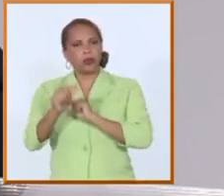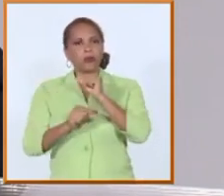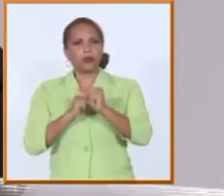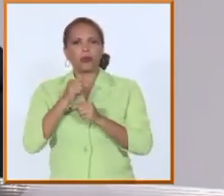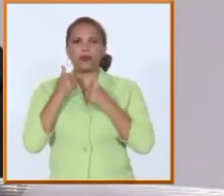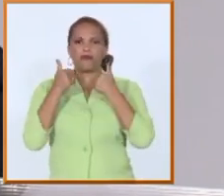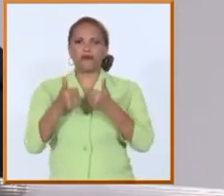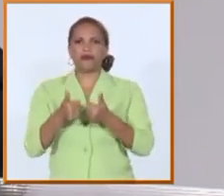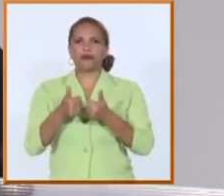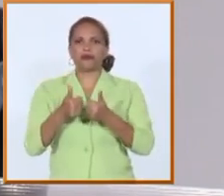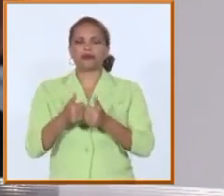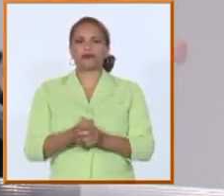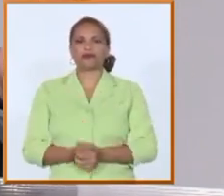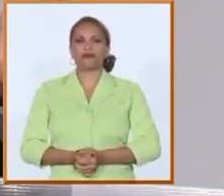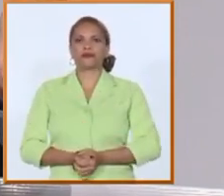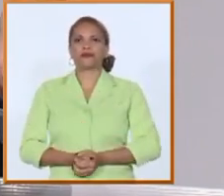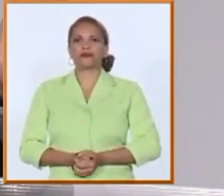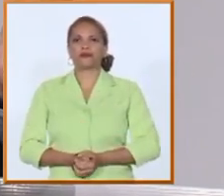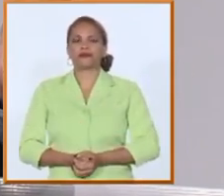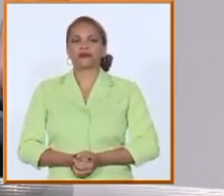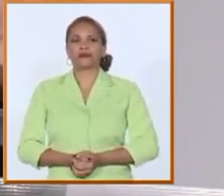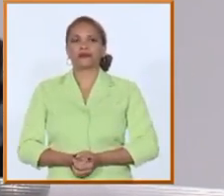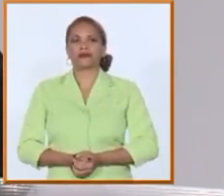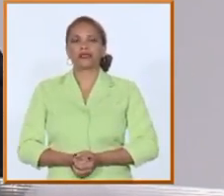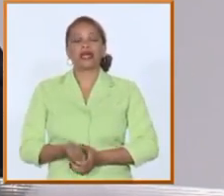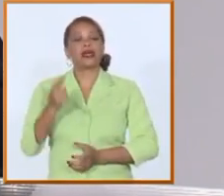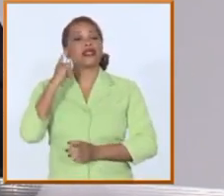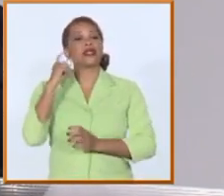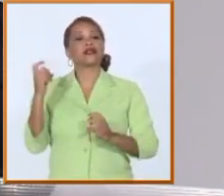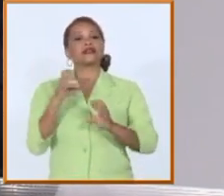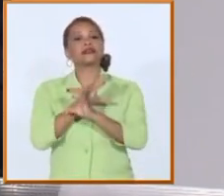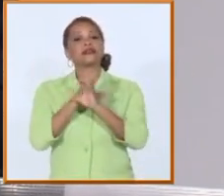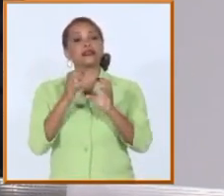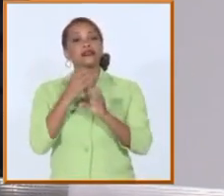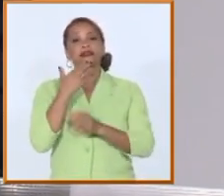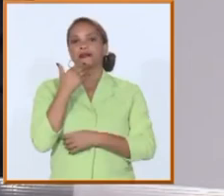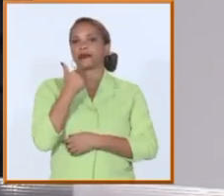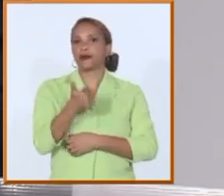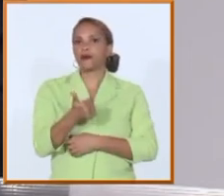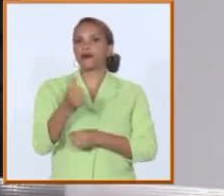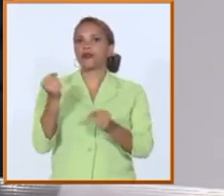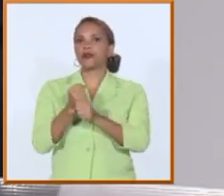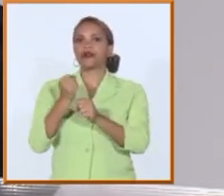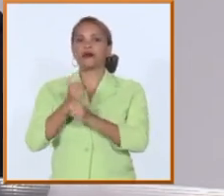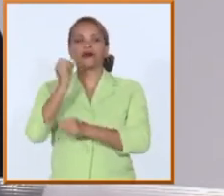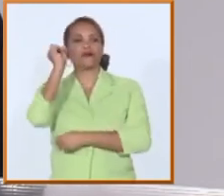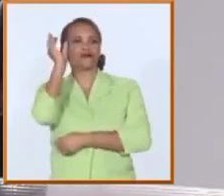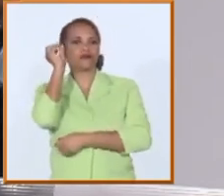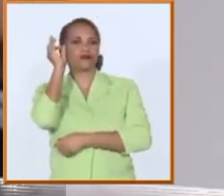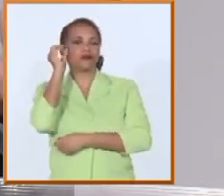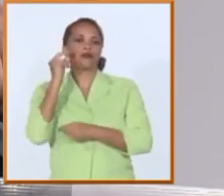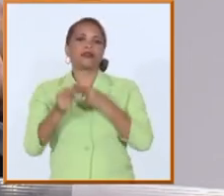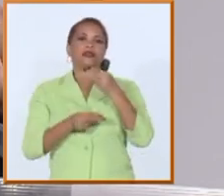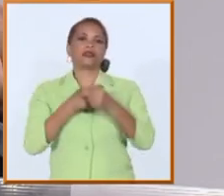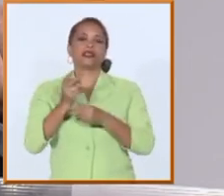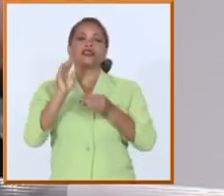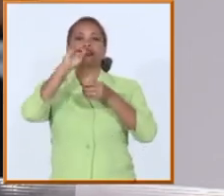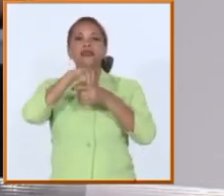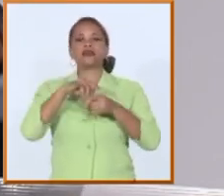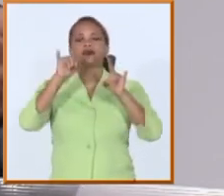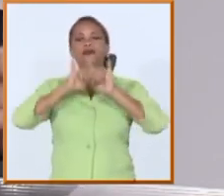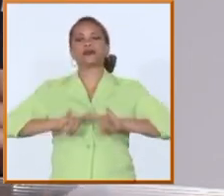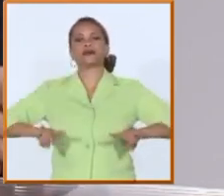para nosotros hacer más pertinente la ciencia hacer más pertinente la labor de innovación que se hace desde las universidades